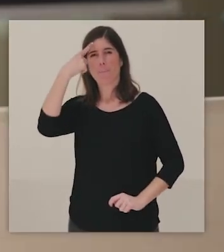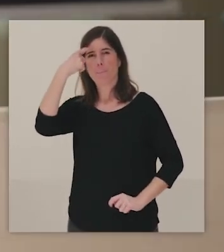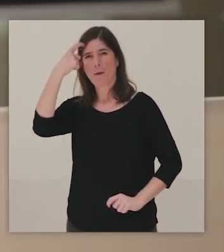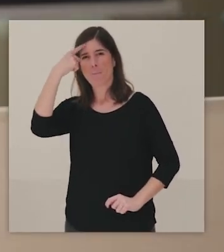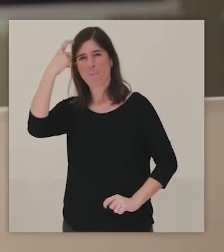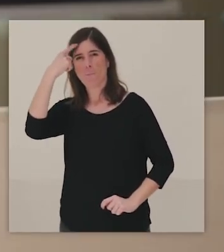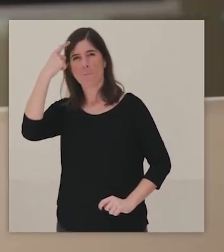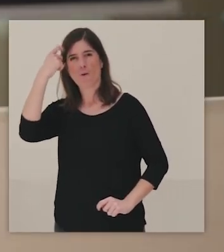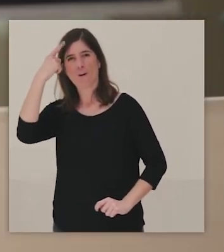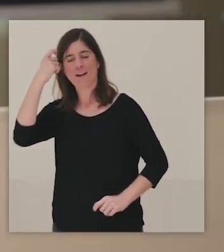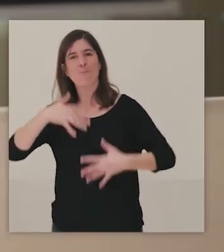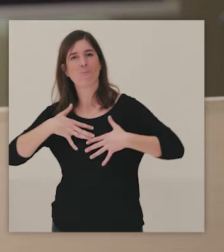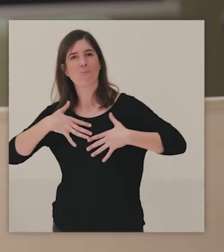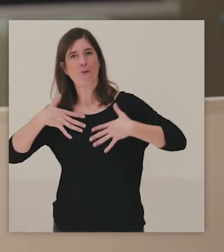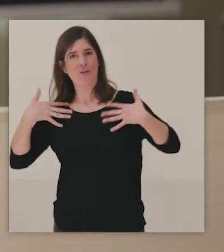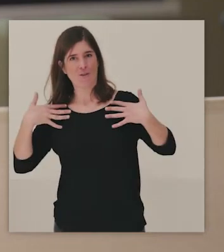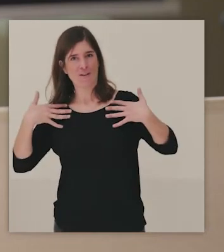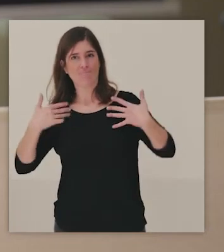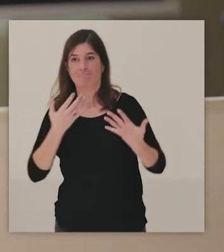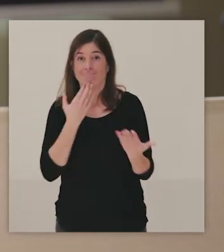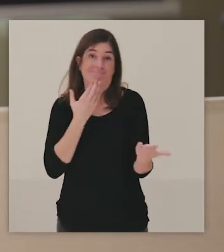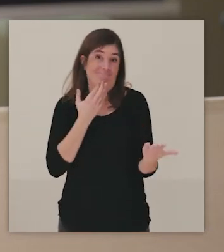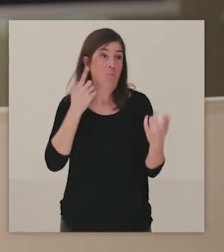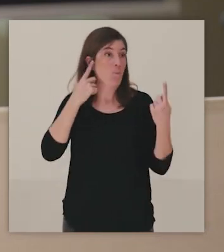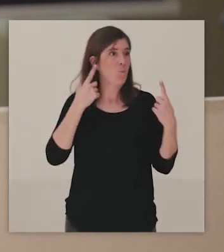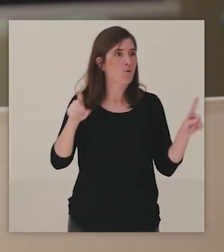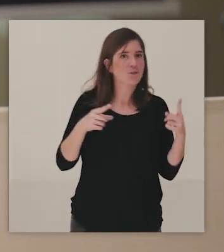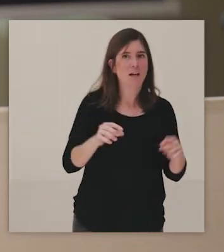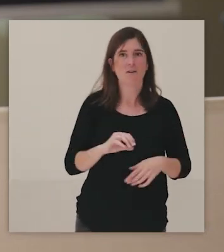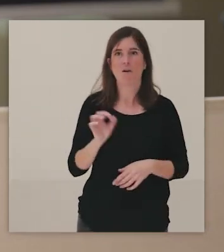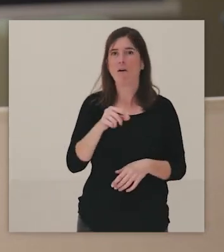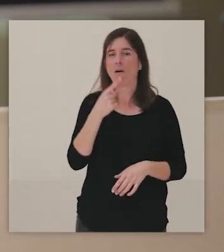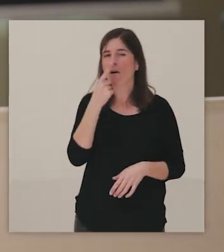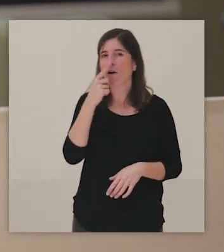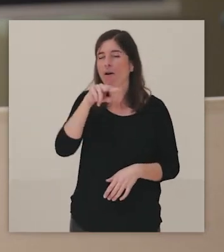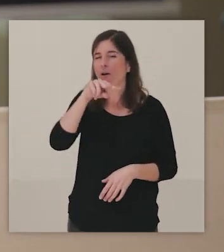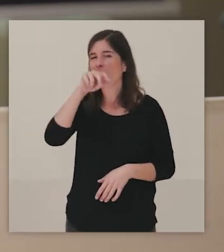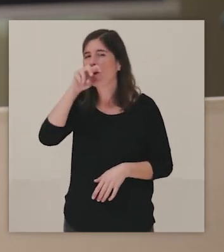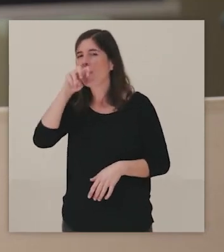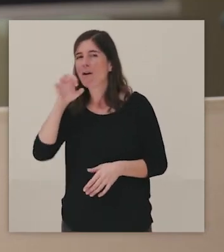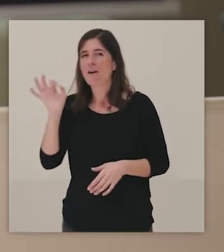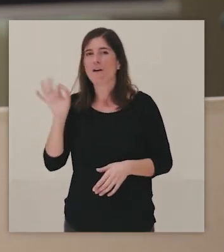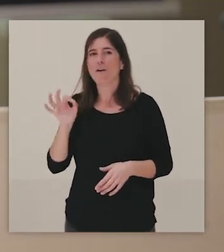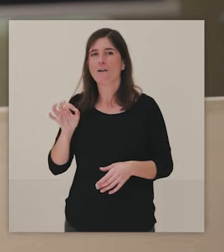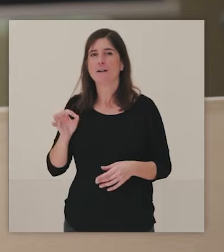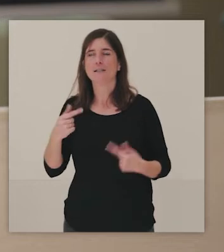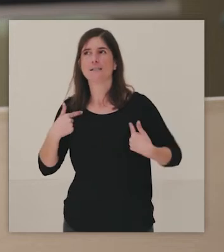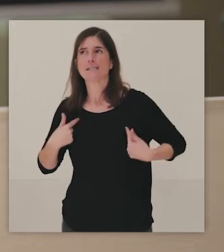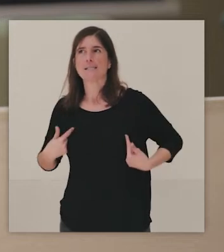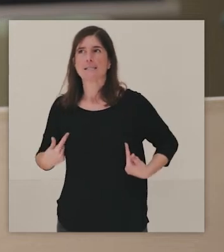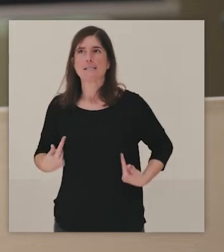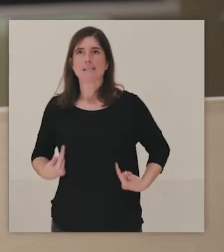Bueno, yo creo que no se nos escapa a ninguno lo que la música, los olores o las sensaciones nos pueden